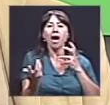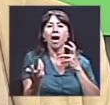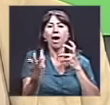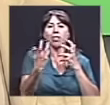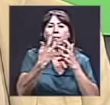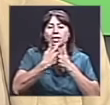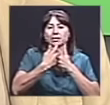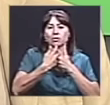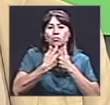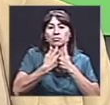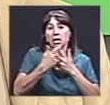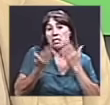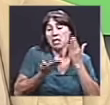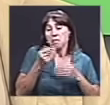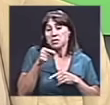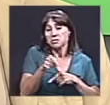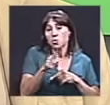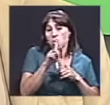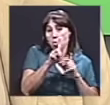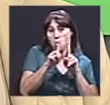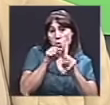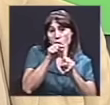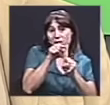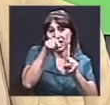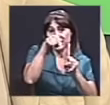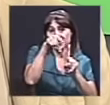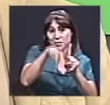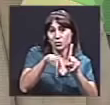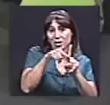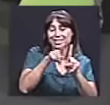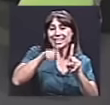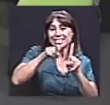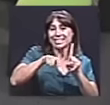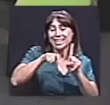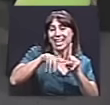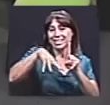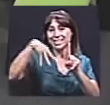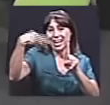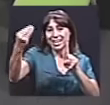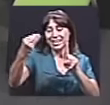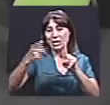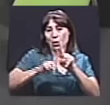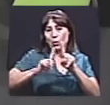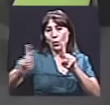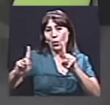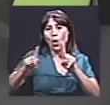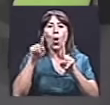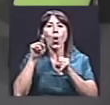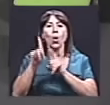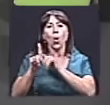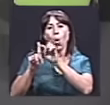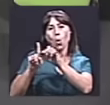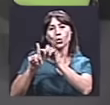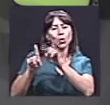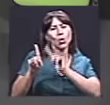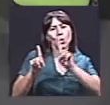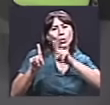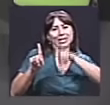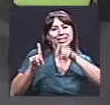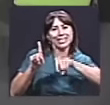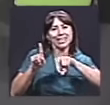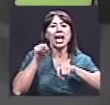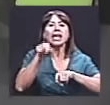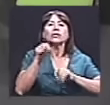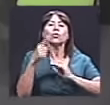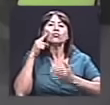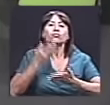necesita salir, el otro tal vez no tanto. Y de alguna manera expresa la necesidad que tenemos